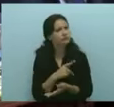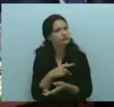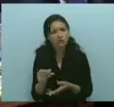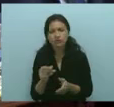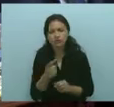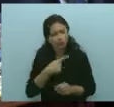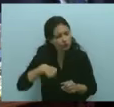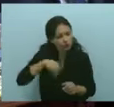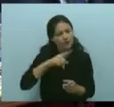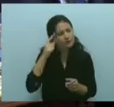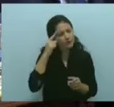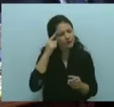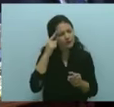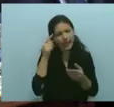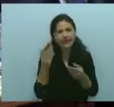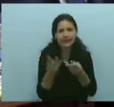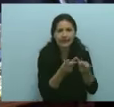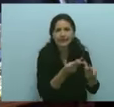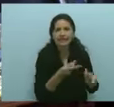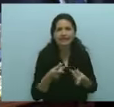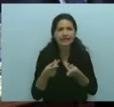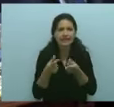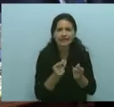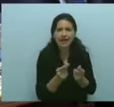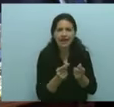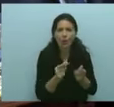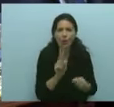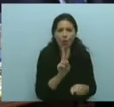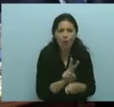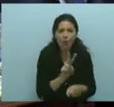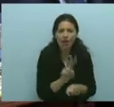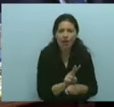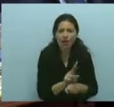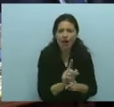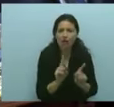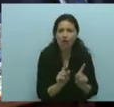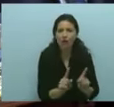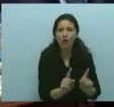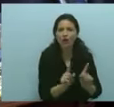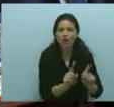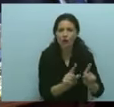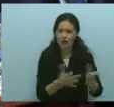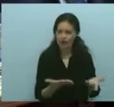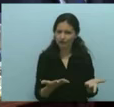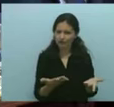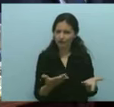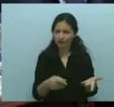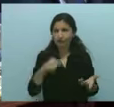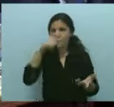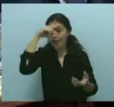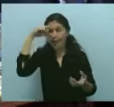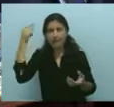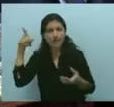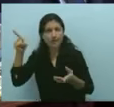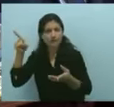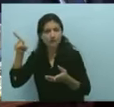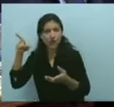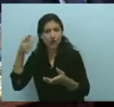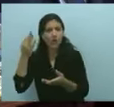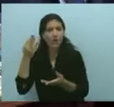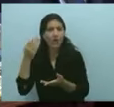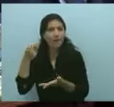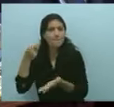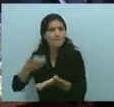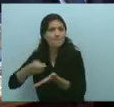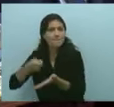el dinero. Porque incluso cuando nos mandara todo lo que se debe, esos mil millones, mil billones